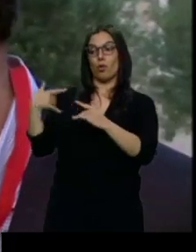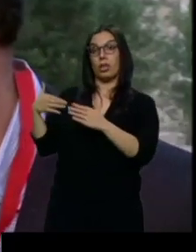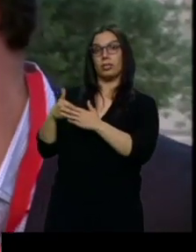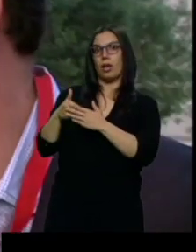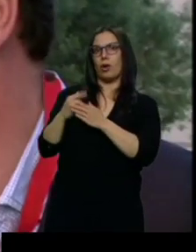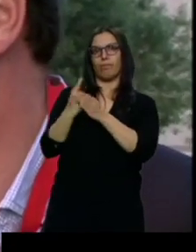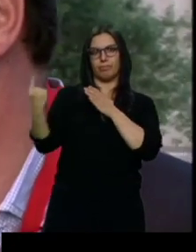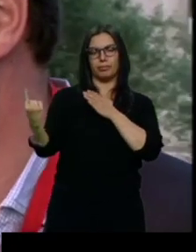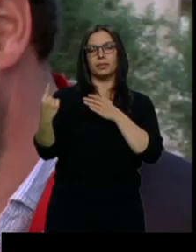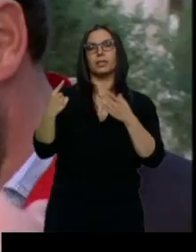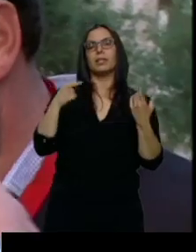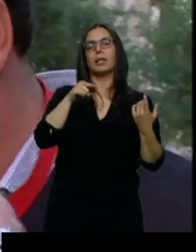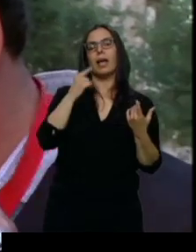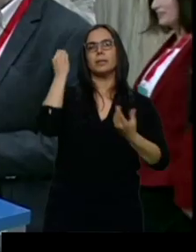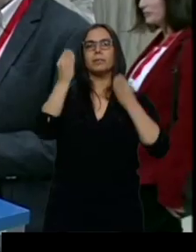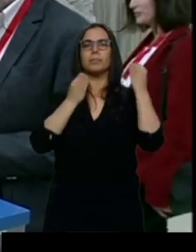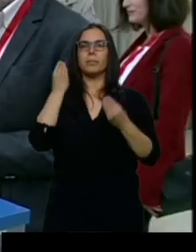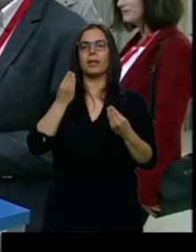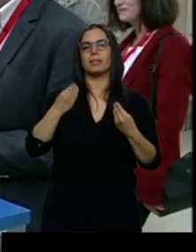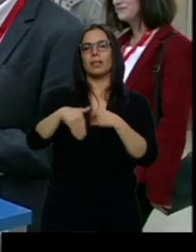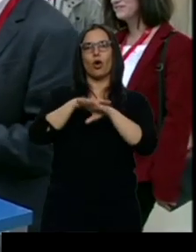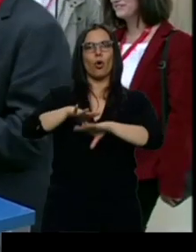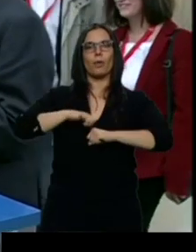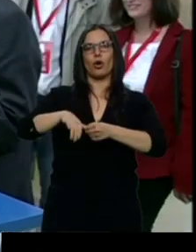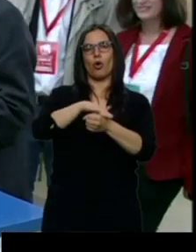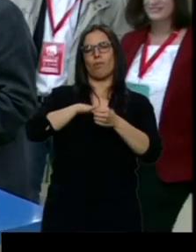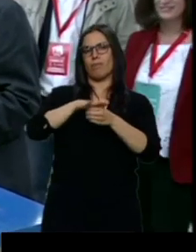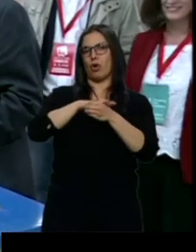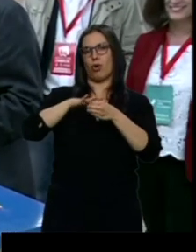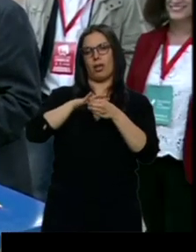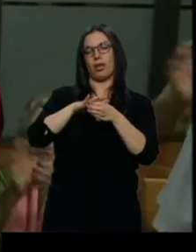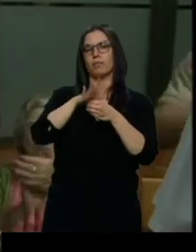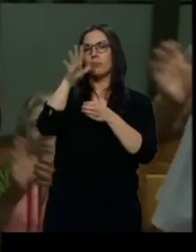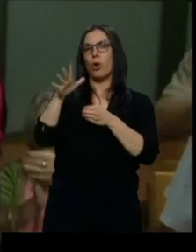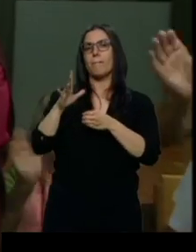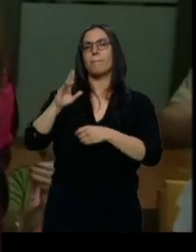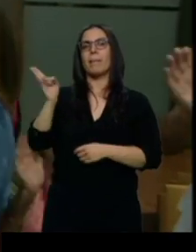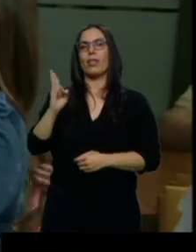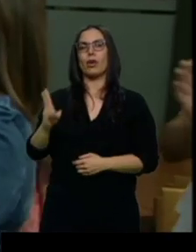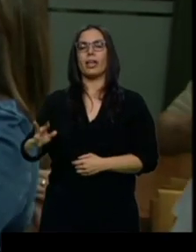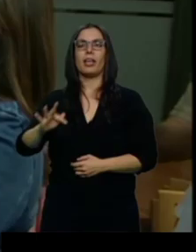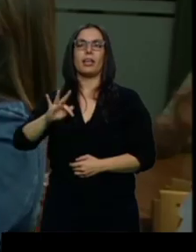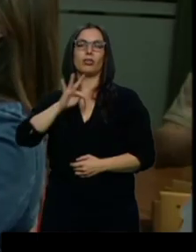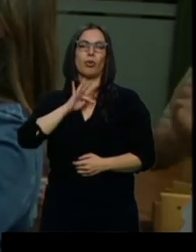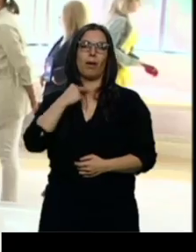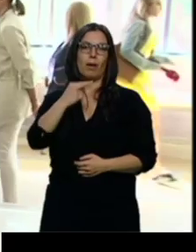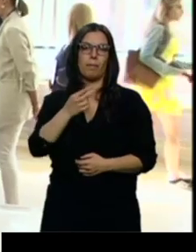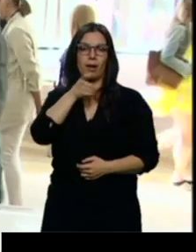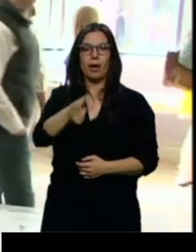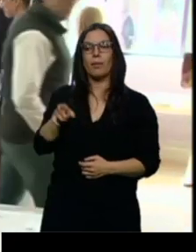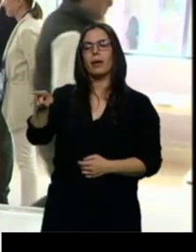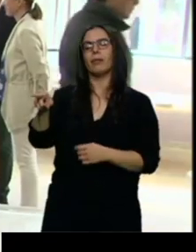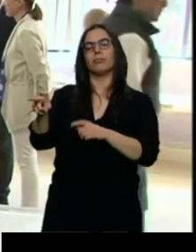socialista sopesa gobernar en minoría tras romper las negociaciones con Valladolid toma la palabra. Mientras en Palencia, Burgos y